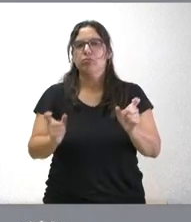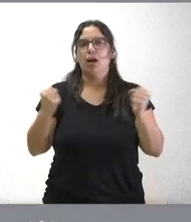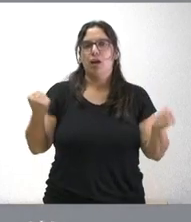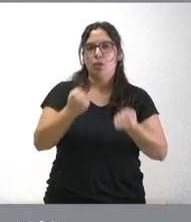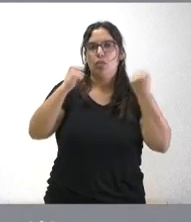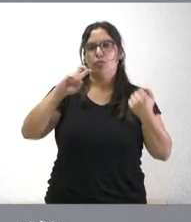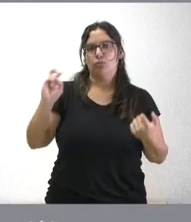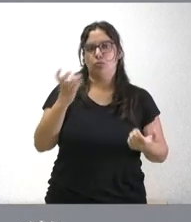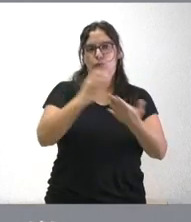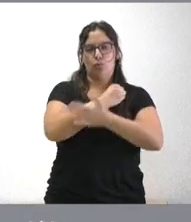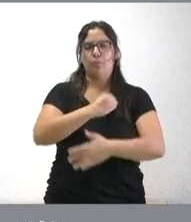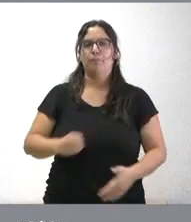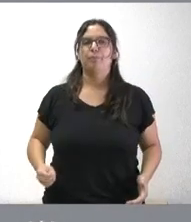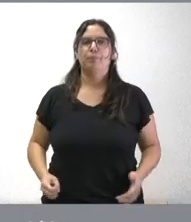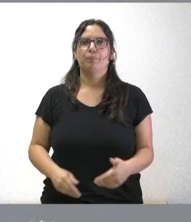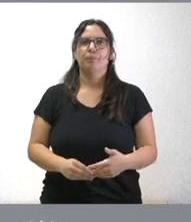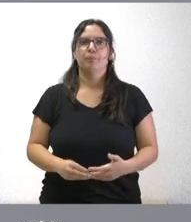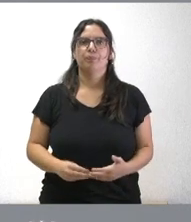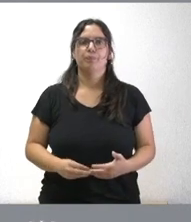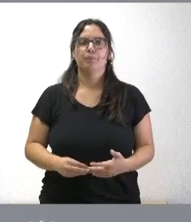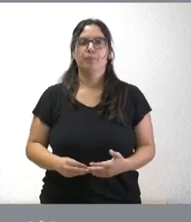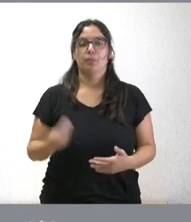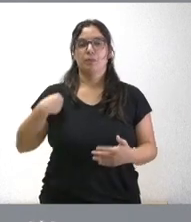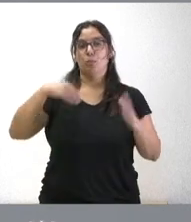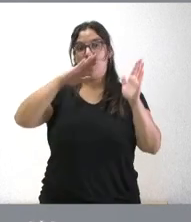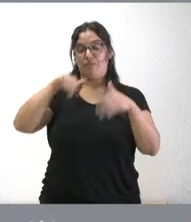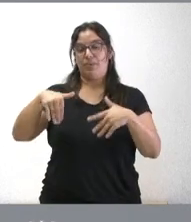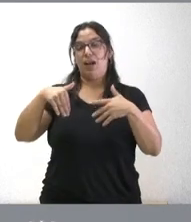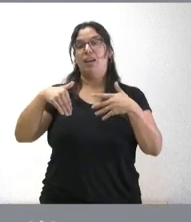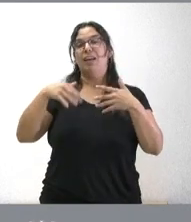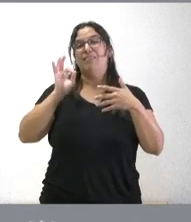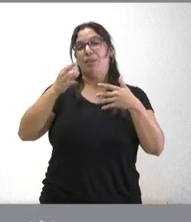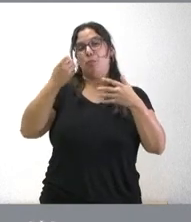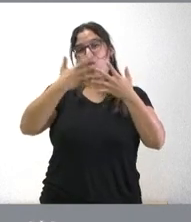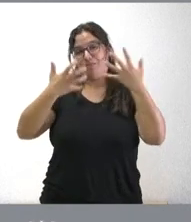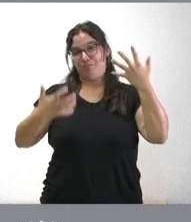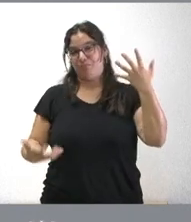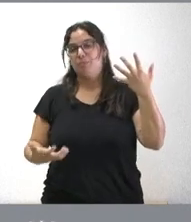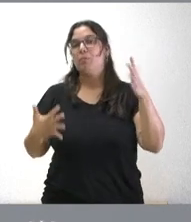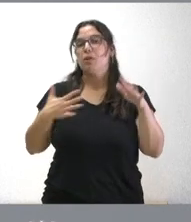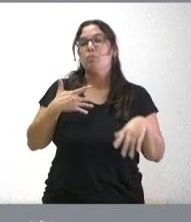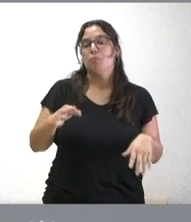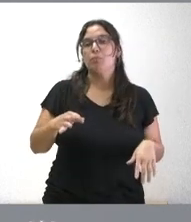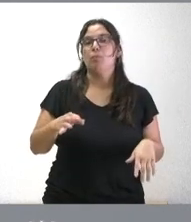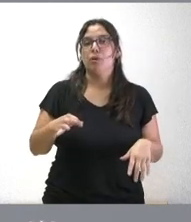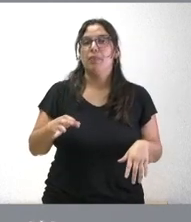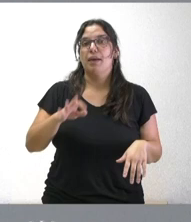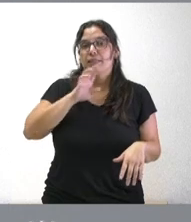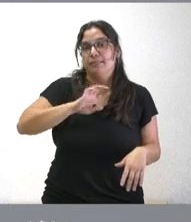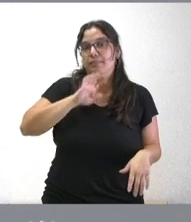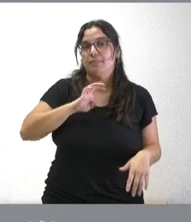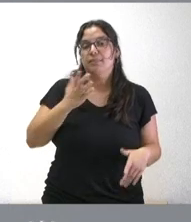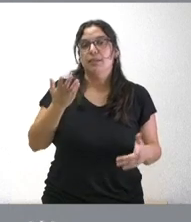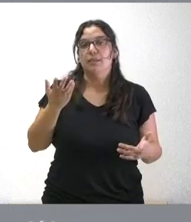acciones. Es lo que tienen ustedes al final, que, aunque es un poco extenso, quizá pueda tener interés,